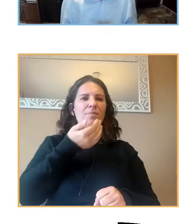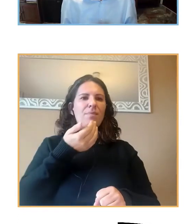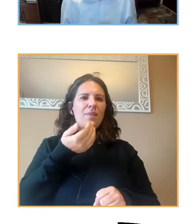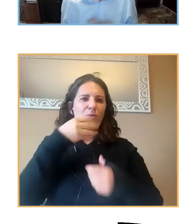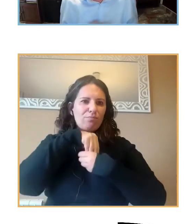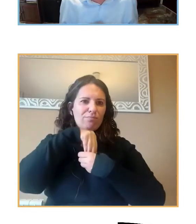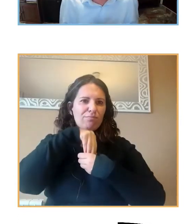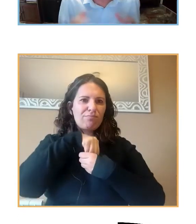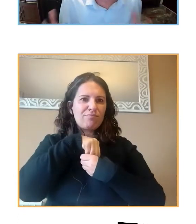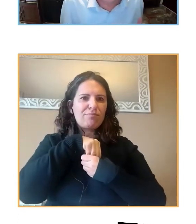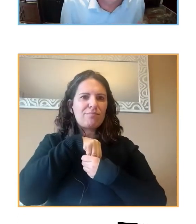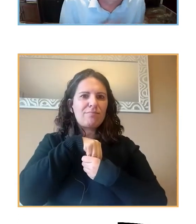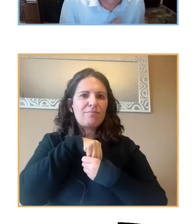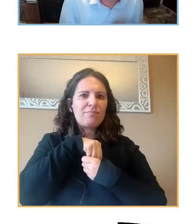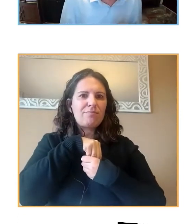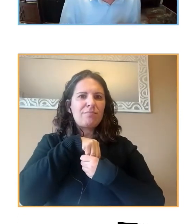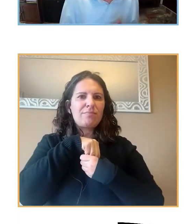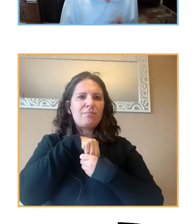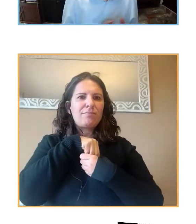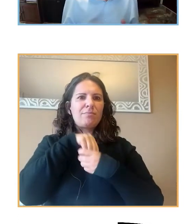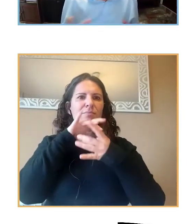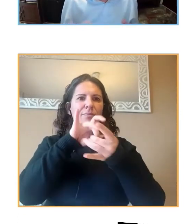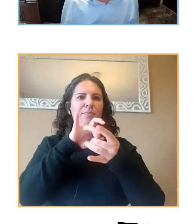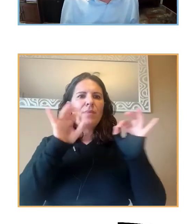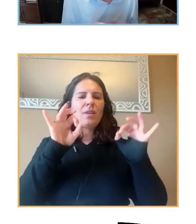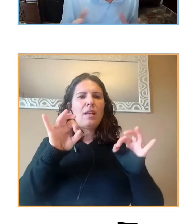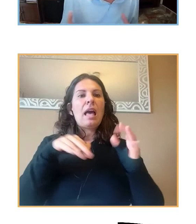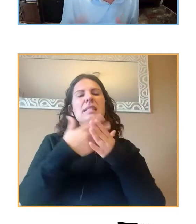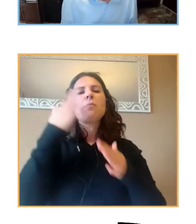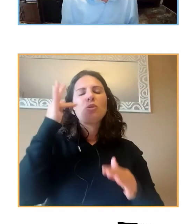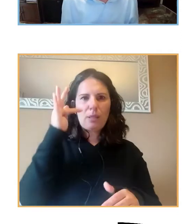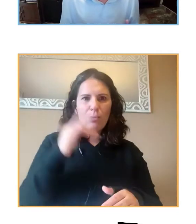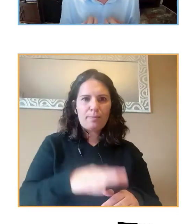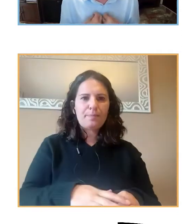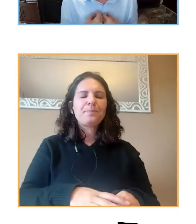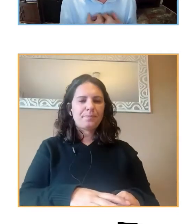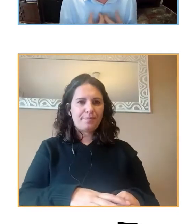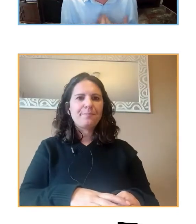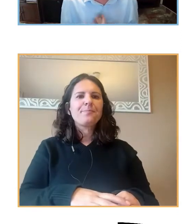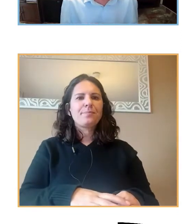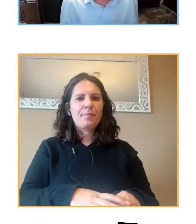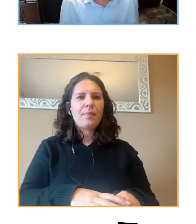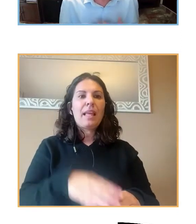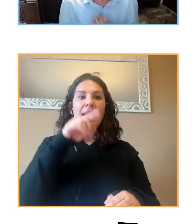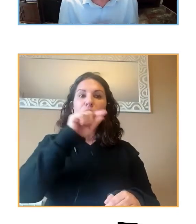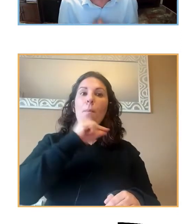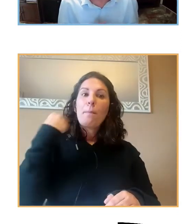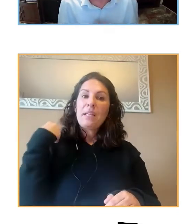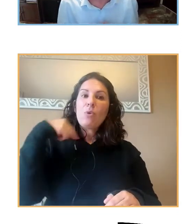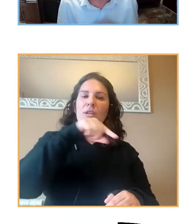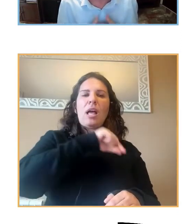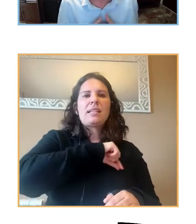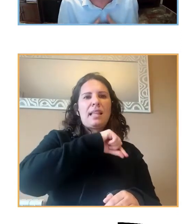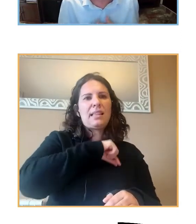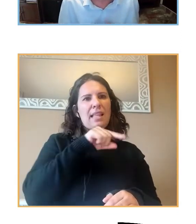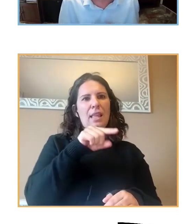esencia, ¿no? Entonces les ha venido como algo que han visto hasta positivo. Esto sería lo que ellos han sentido, ¿no? Sobre todo durante